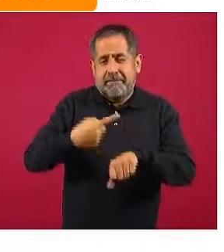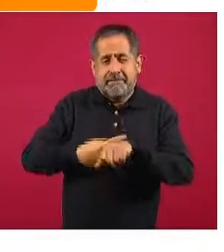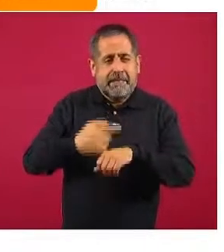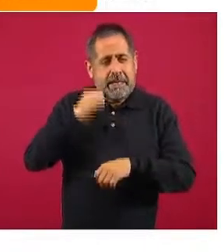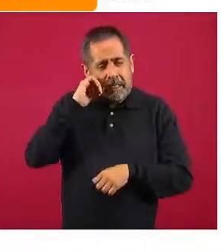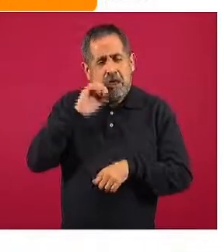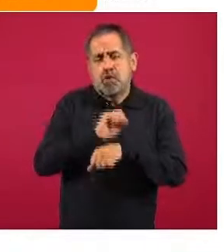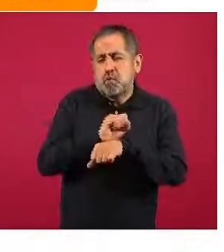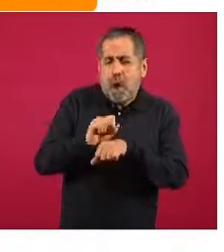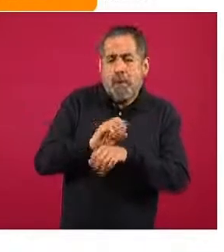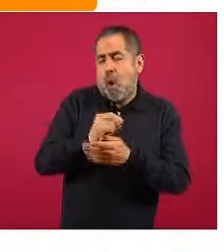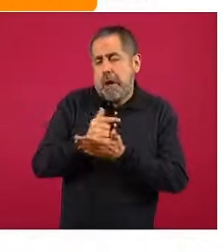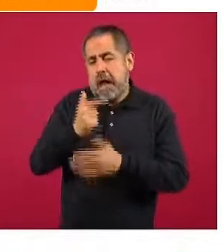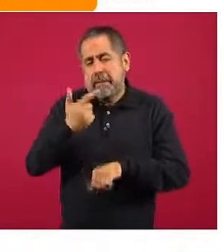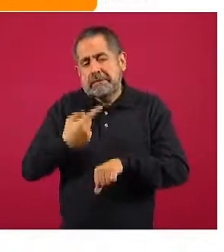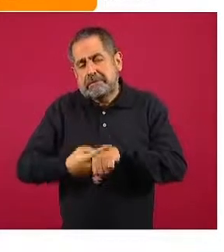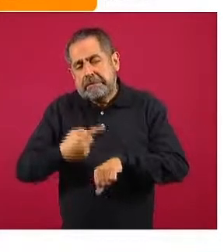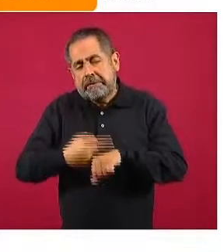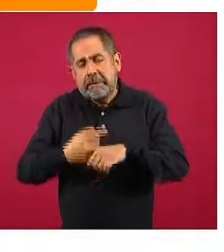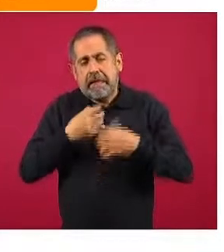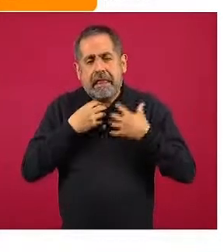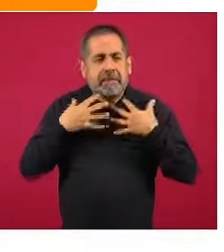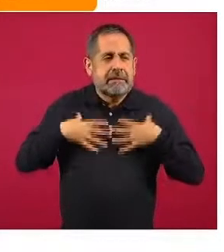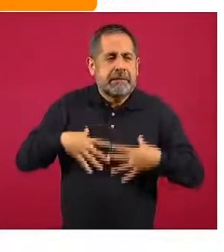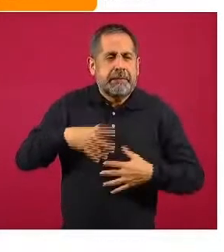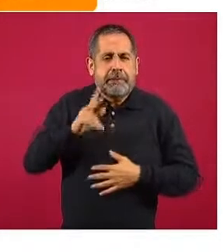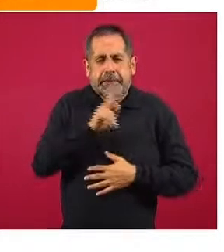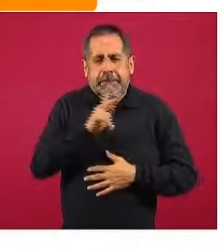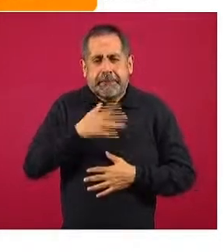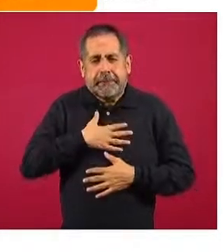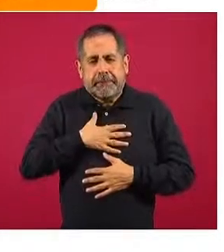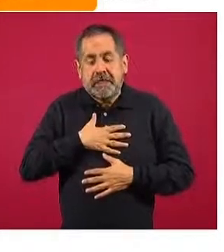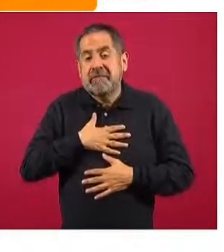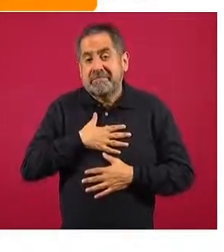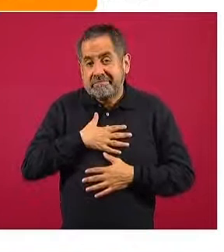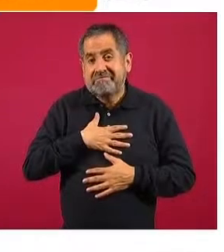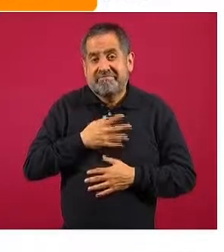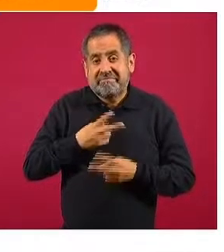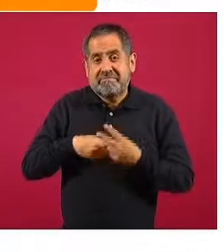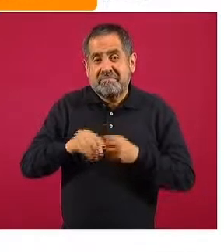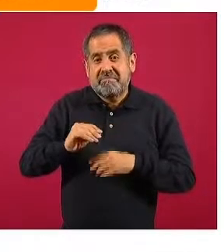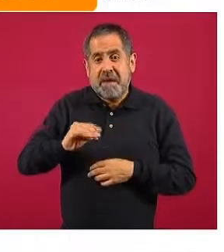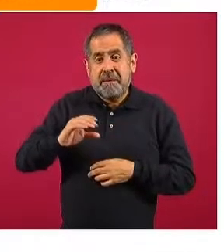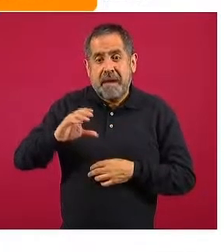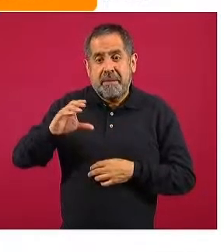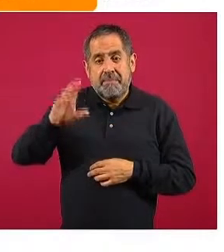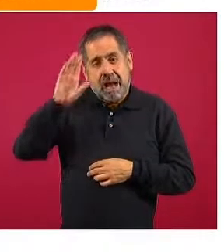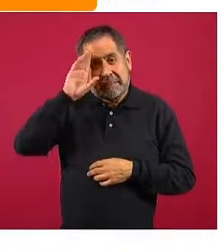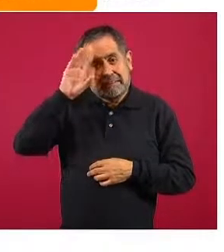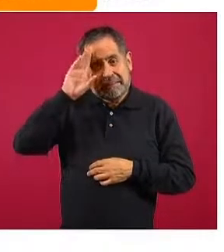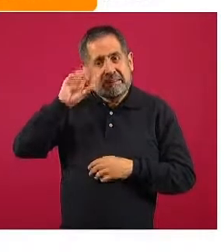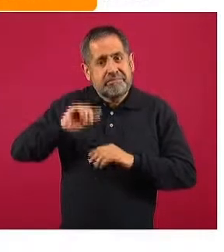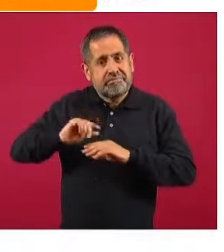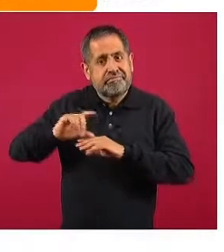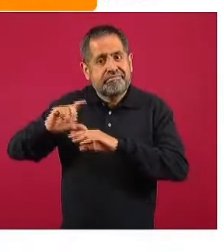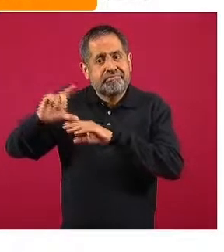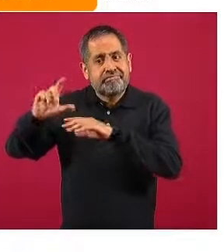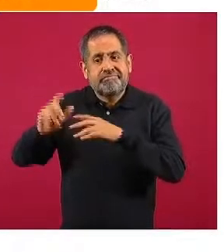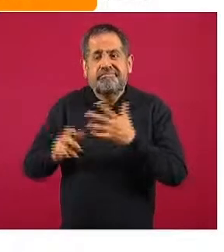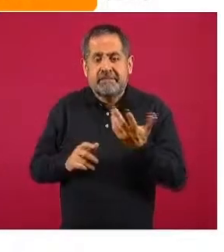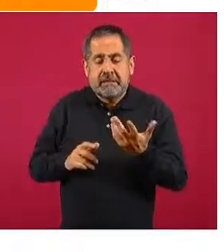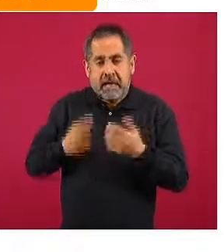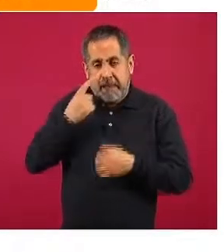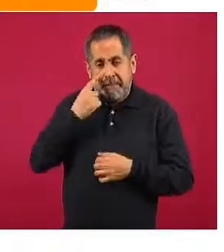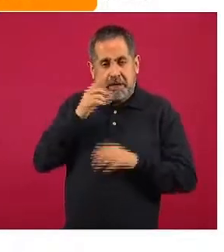leve o sea grave, también se ha ido incrementando y lo podemos ver precisamente en la altura total que tienen las